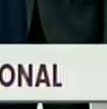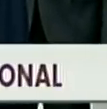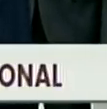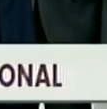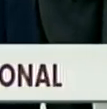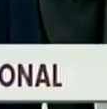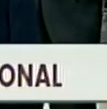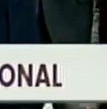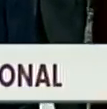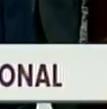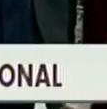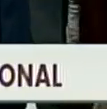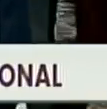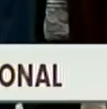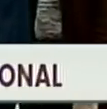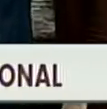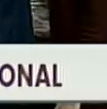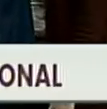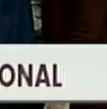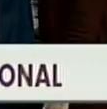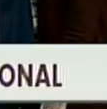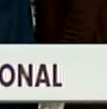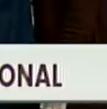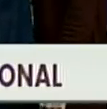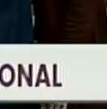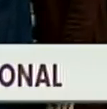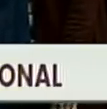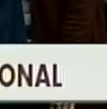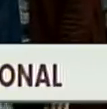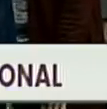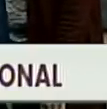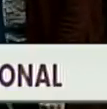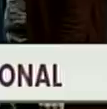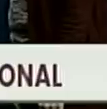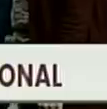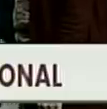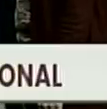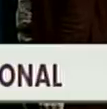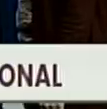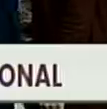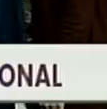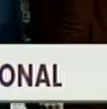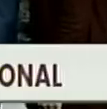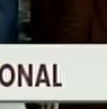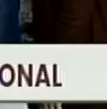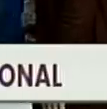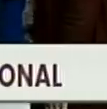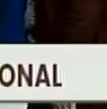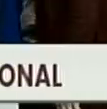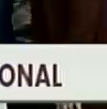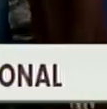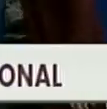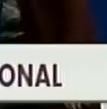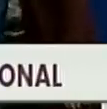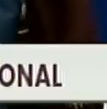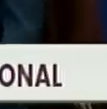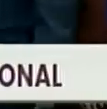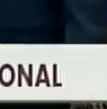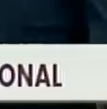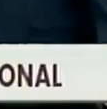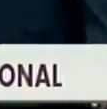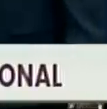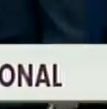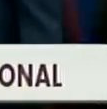medios de comunicación, una delegación presencial de comunicadores y otra en formato audiovisual. Estarán